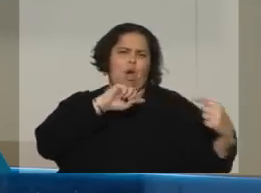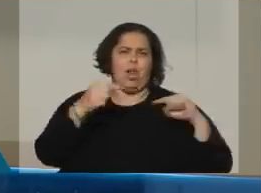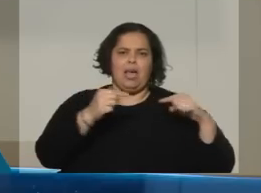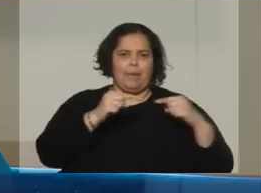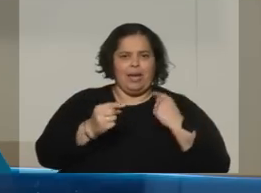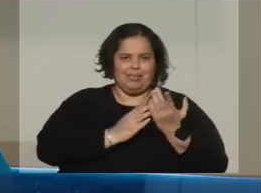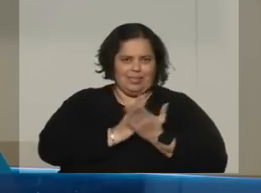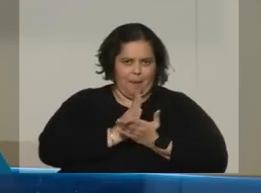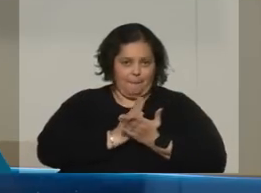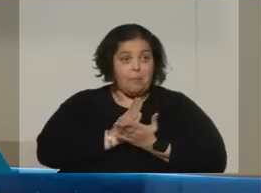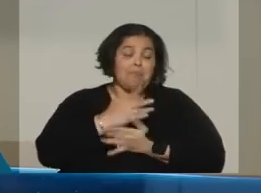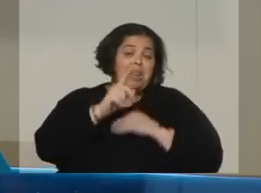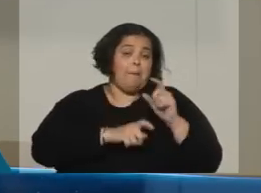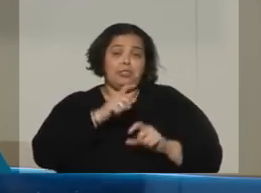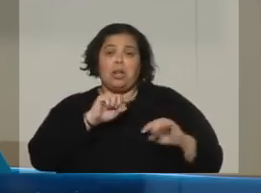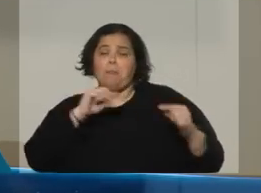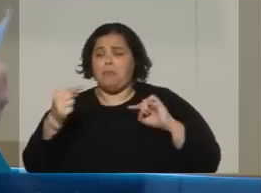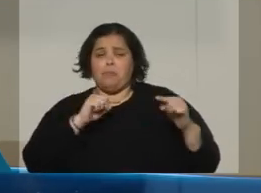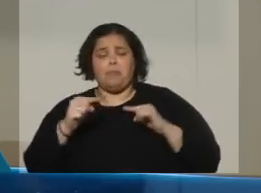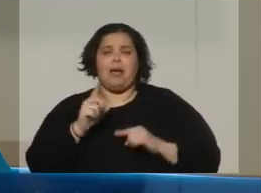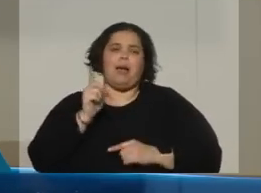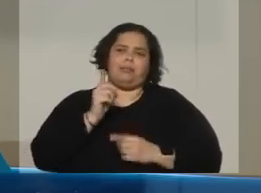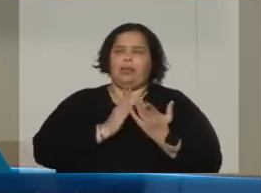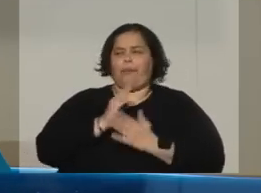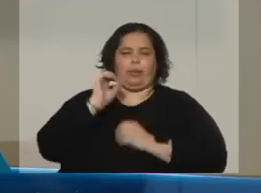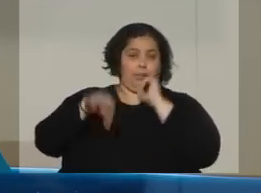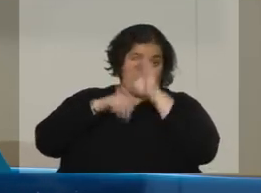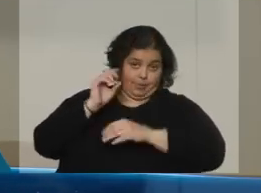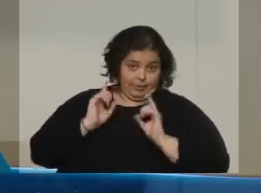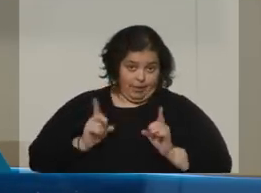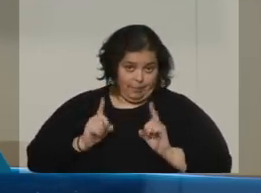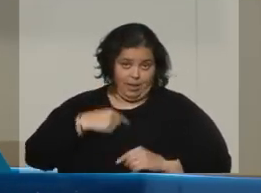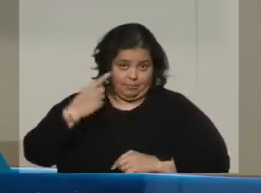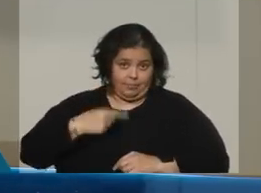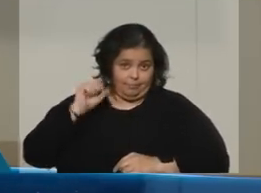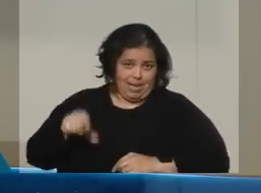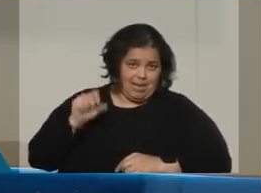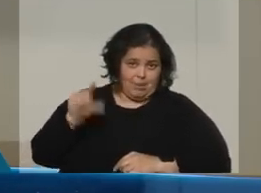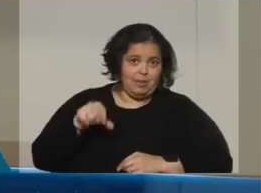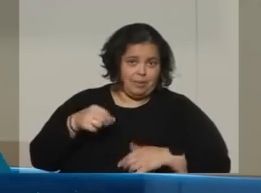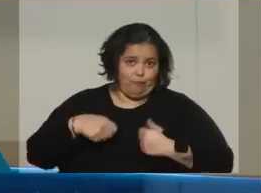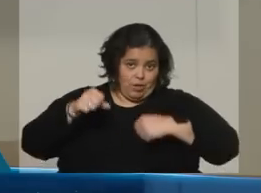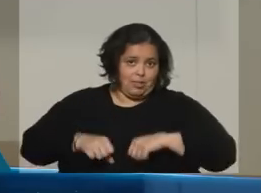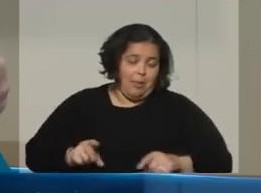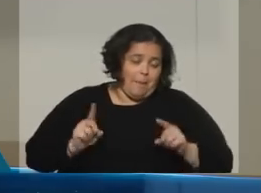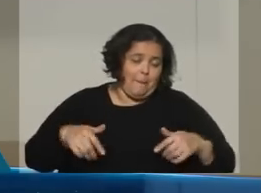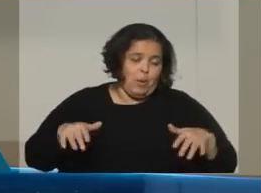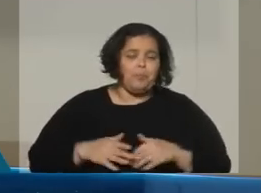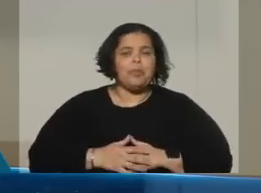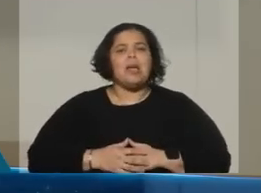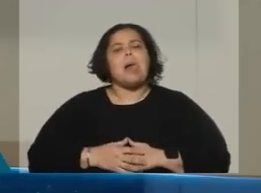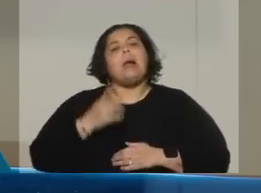quienes polemizan con ella tampoco ahorran en calificativos duros. Pero